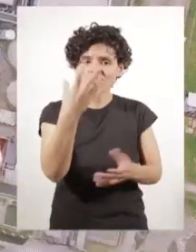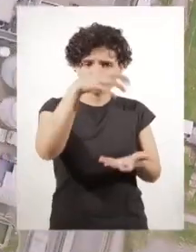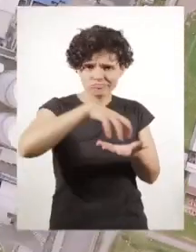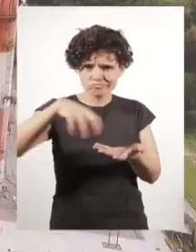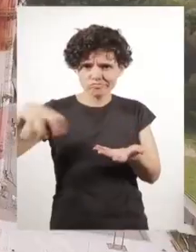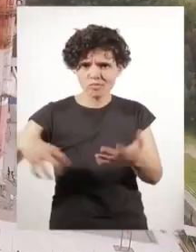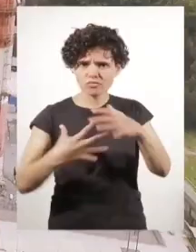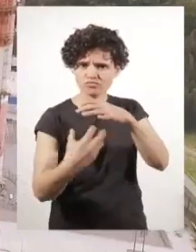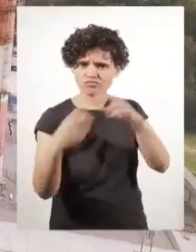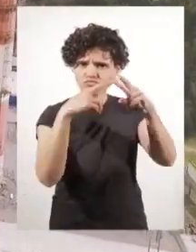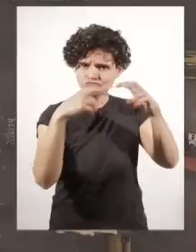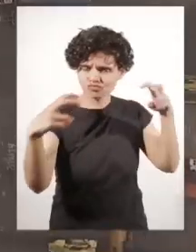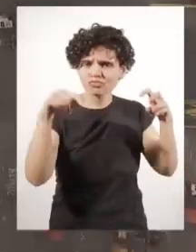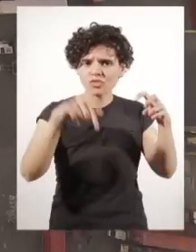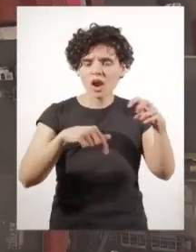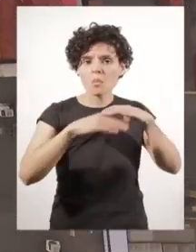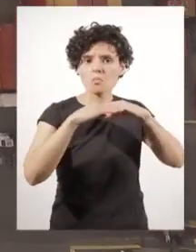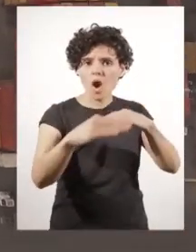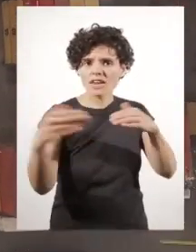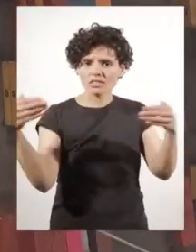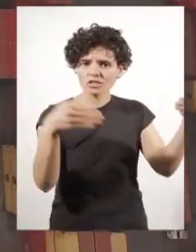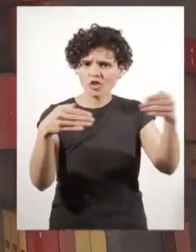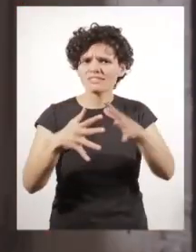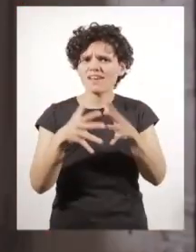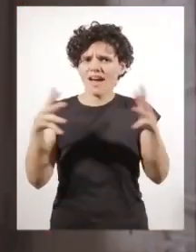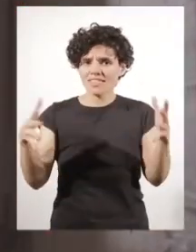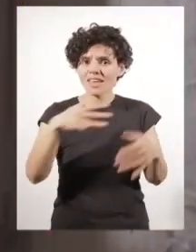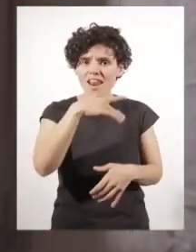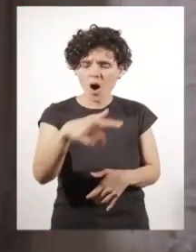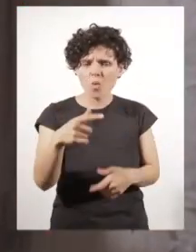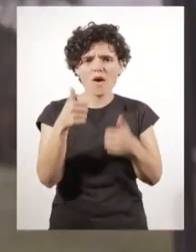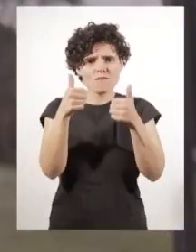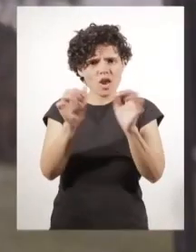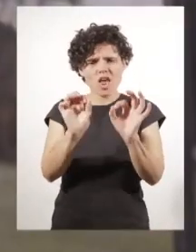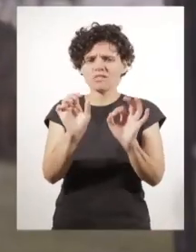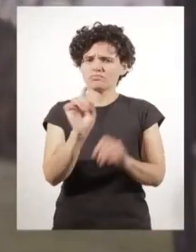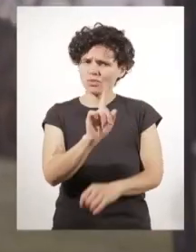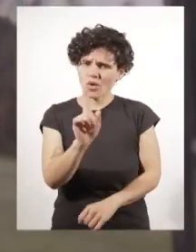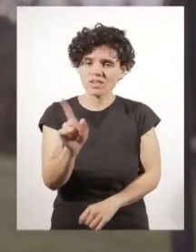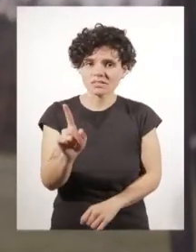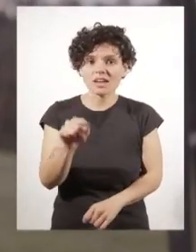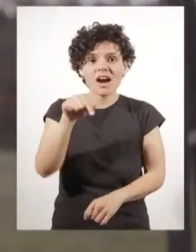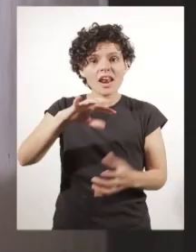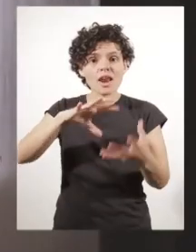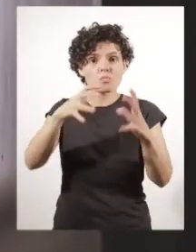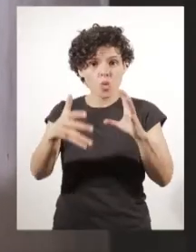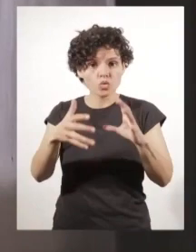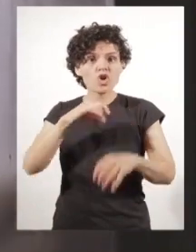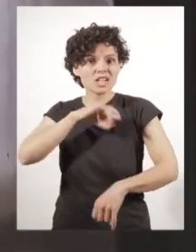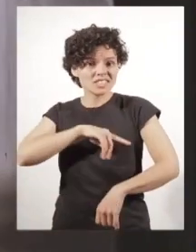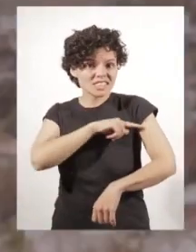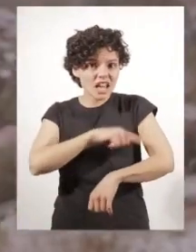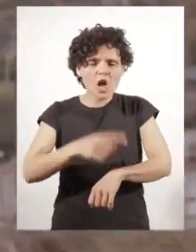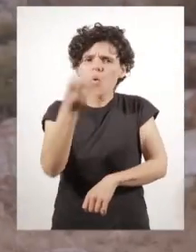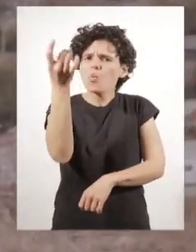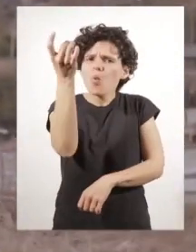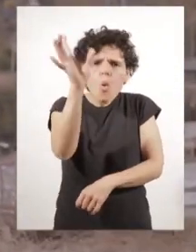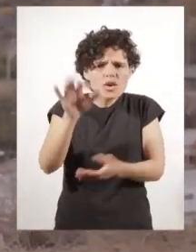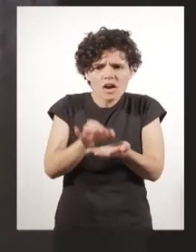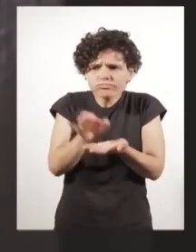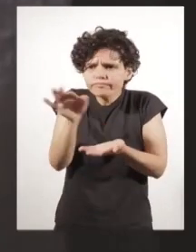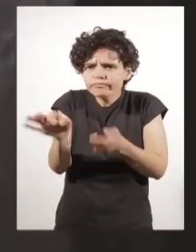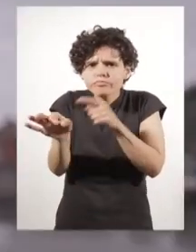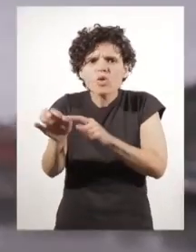termoeléctricas, un puerto muy grande, el agua no es buena, la única comuna en el mundo y en Chile de tener